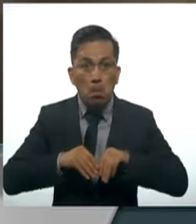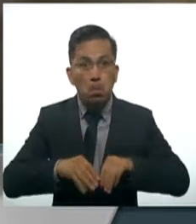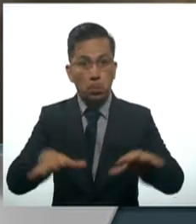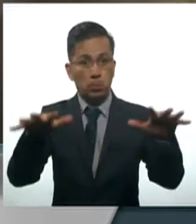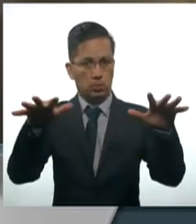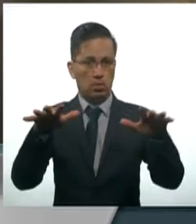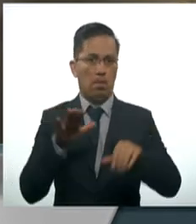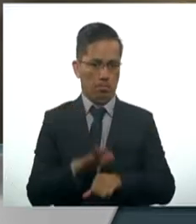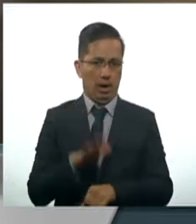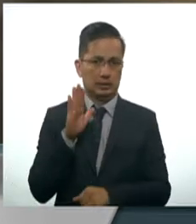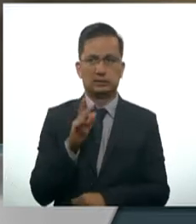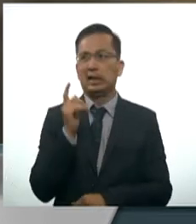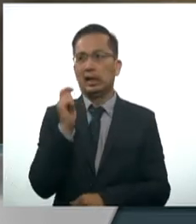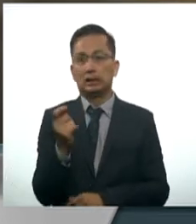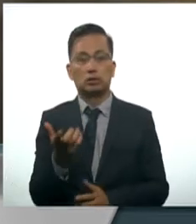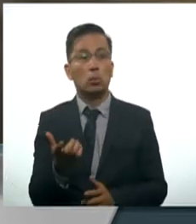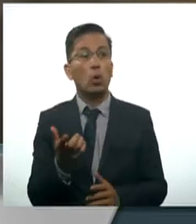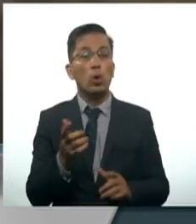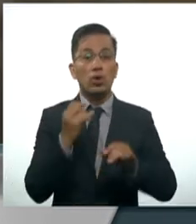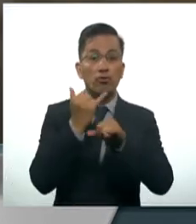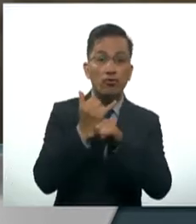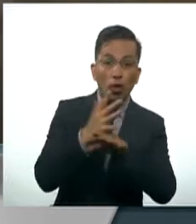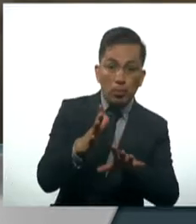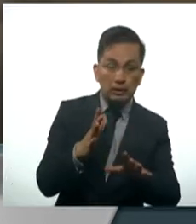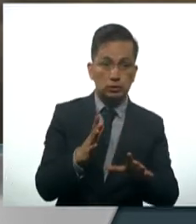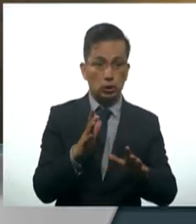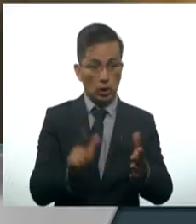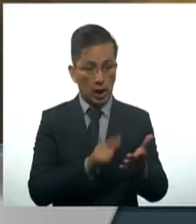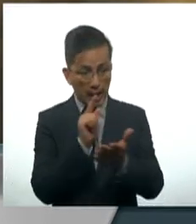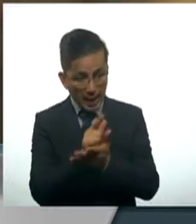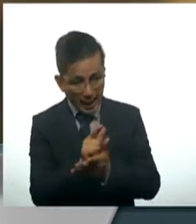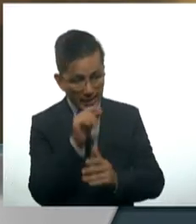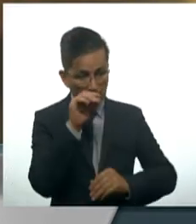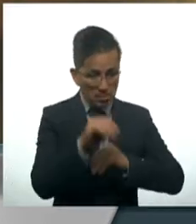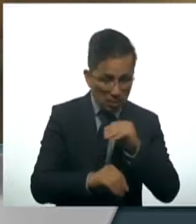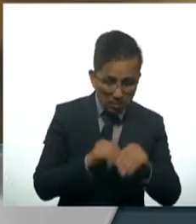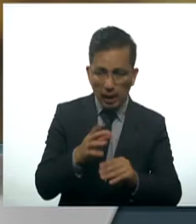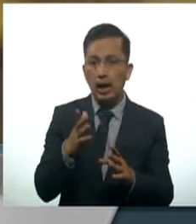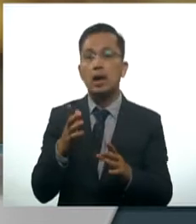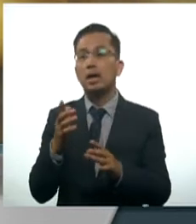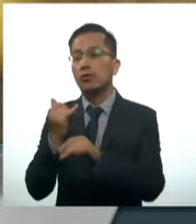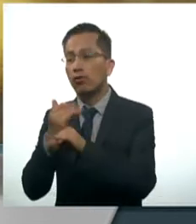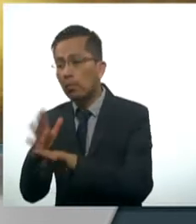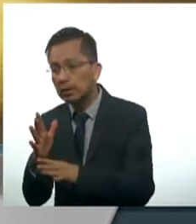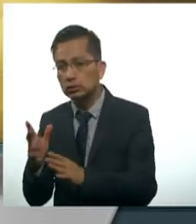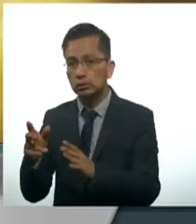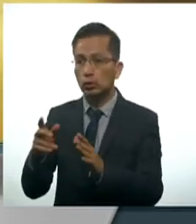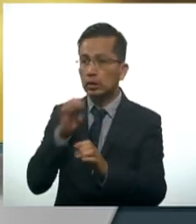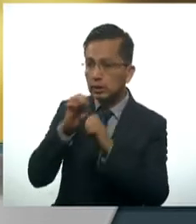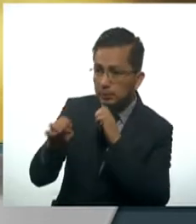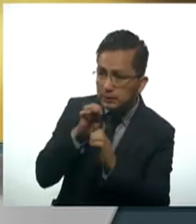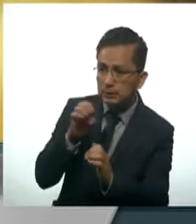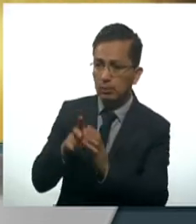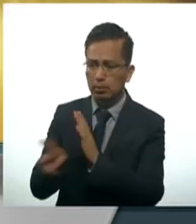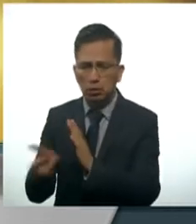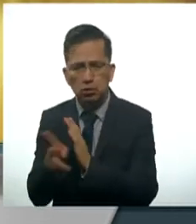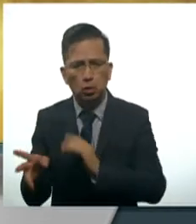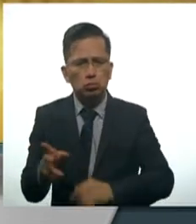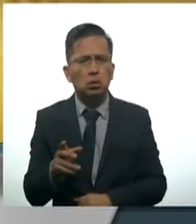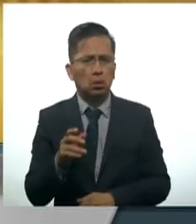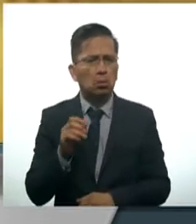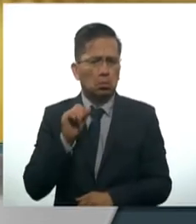o periodística, sino también con un matiz claro de